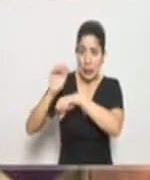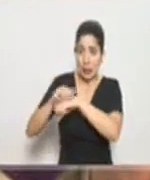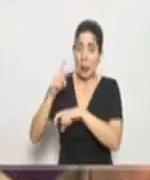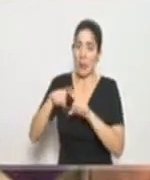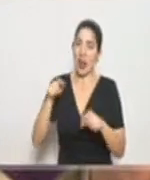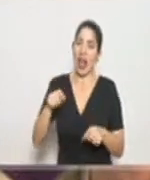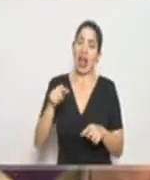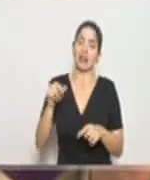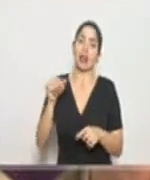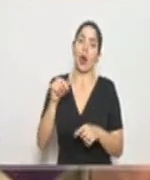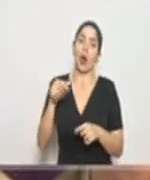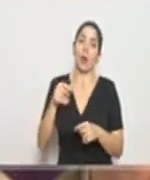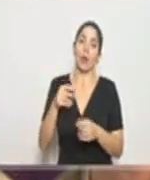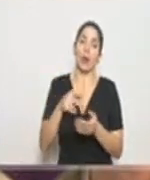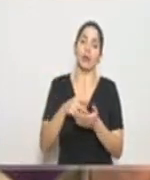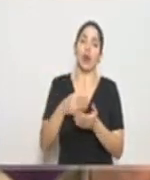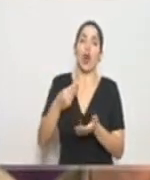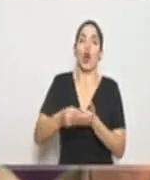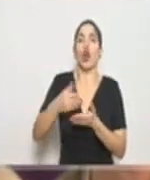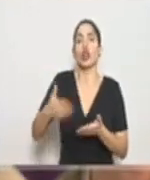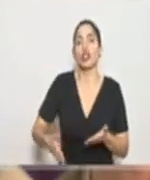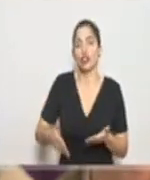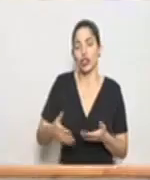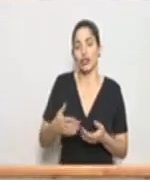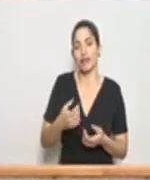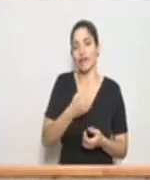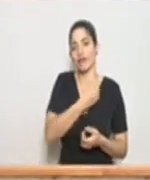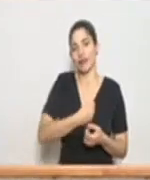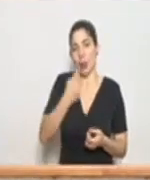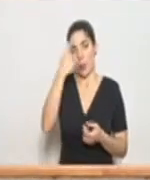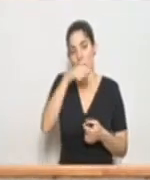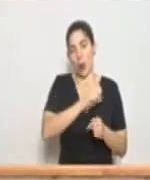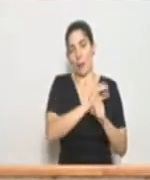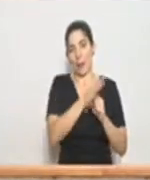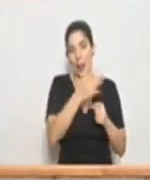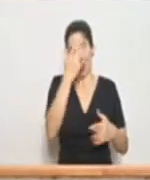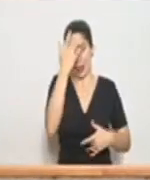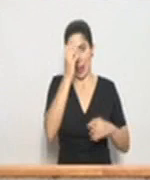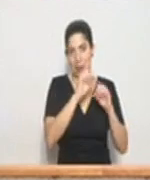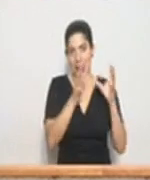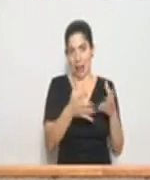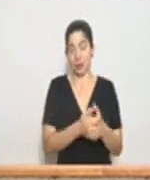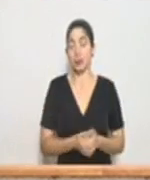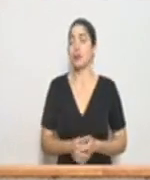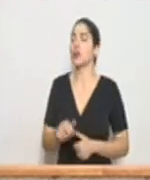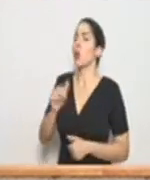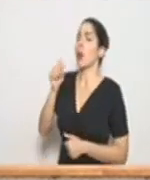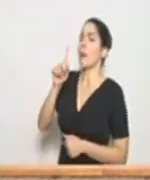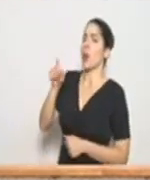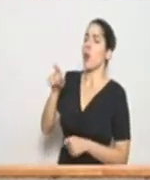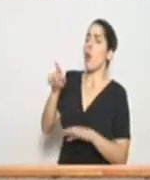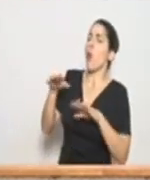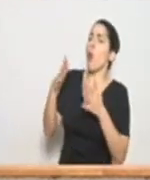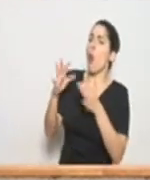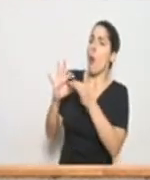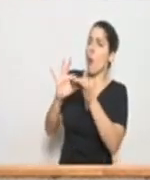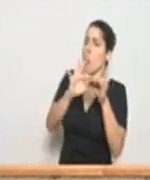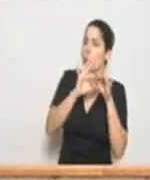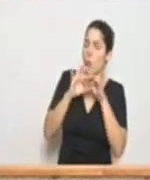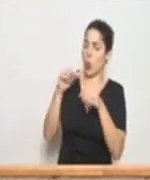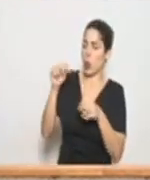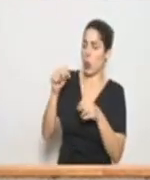de los costos de esta pandemia doctor también una pregunta que nos dicen cómo ha sido la articulación qué consiste la